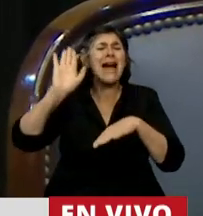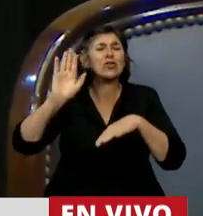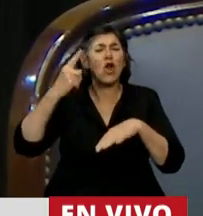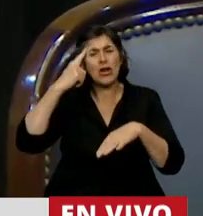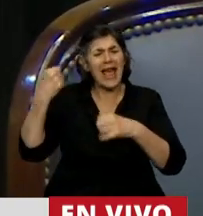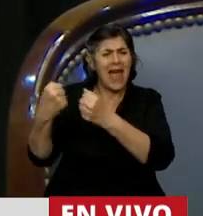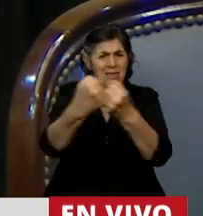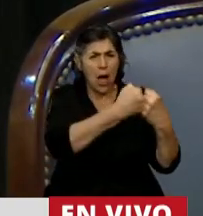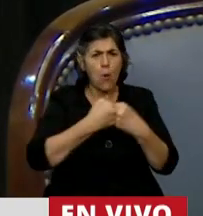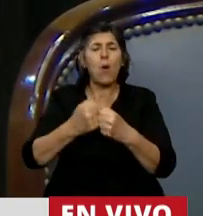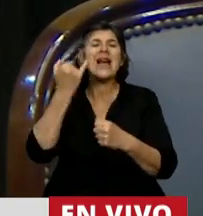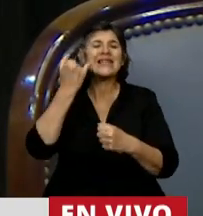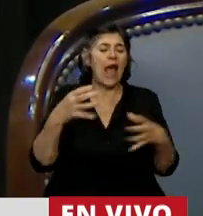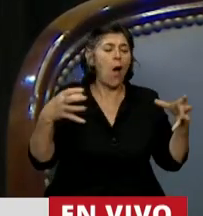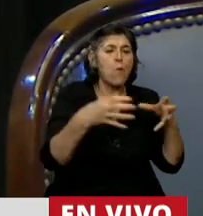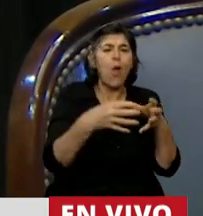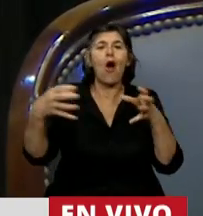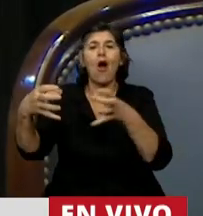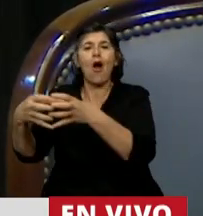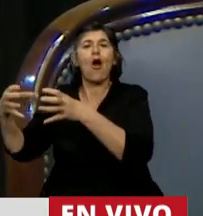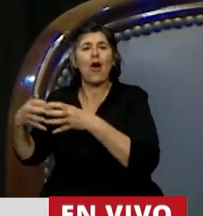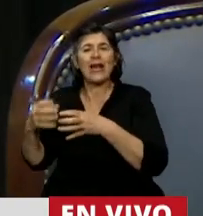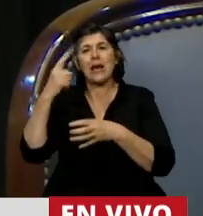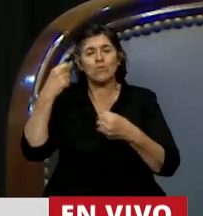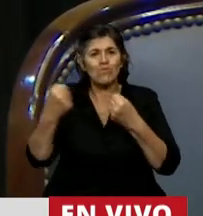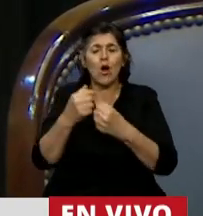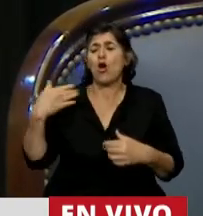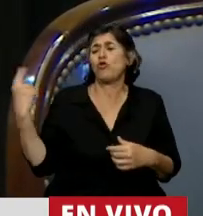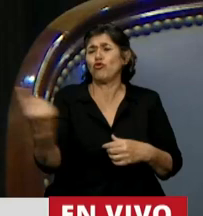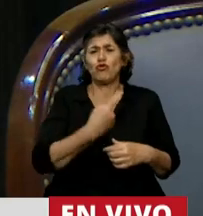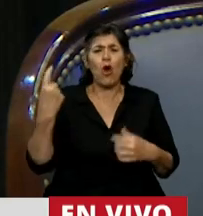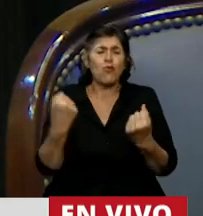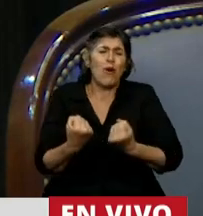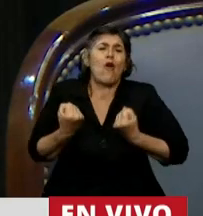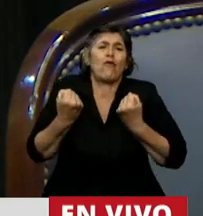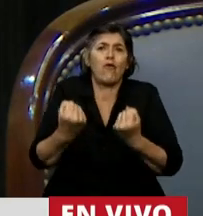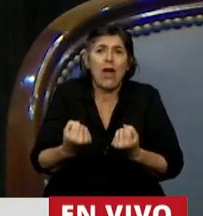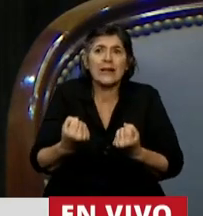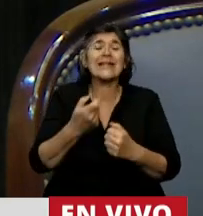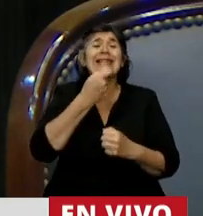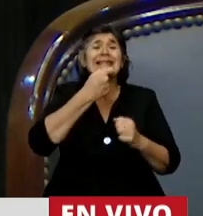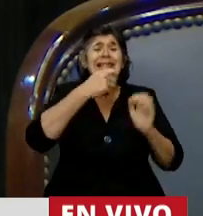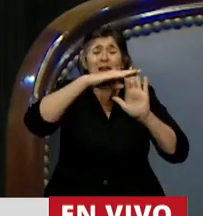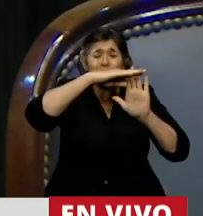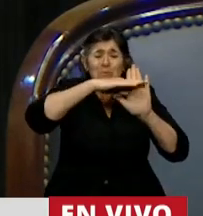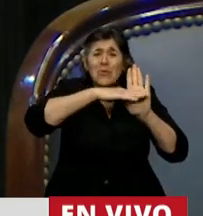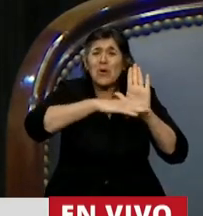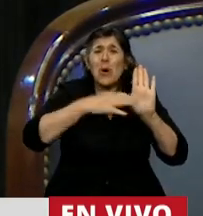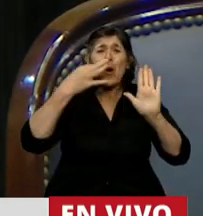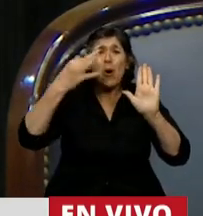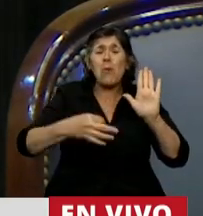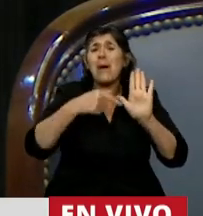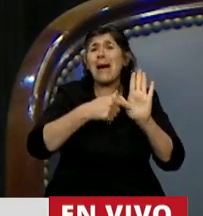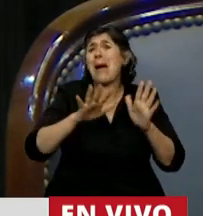han expresado con toda claridad. Hemos hecho un esfuerzo enorme. Si se cumpliera toda la lista de oradores, vamos a estar